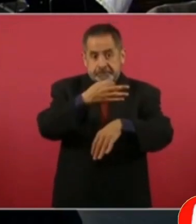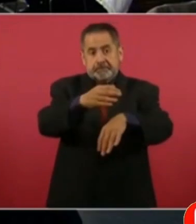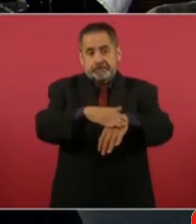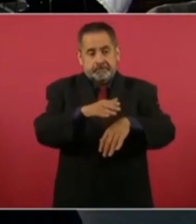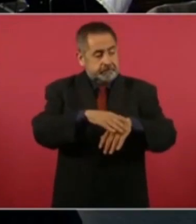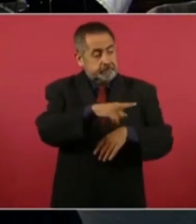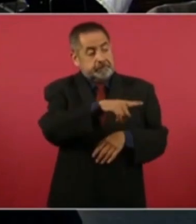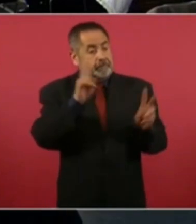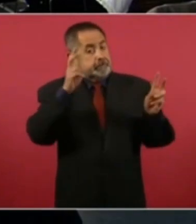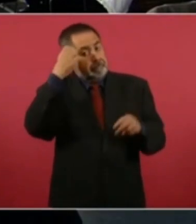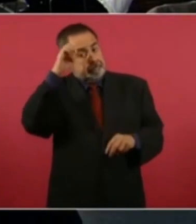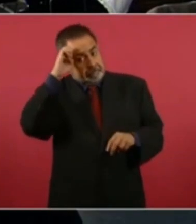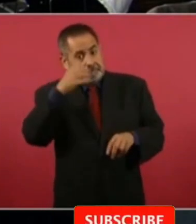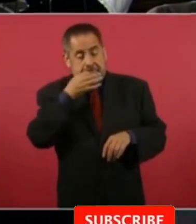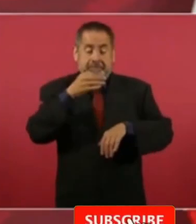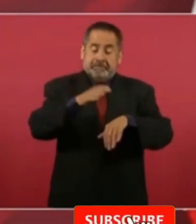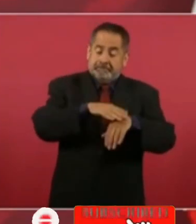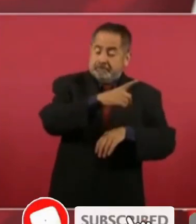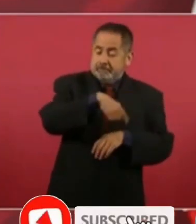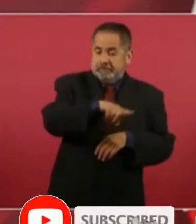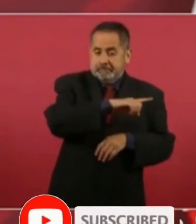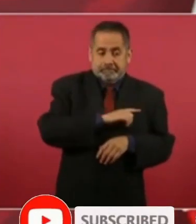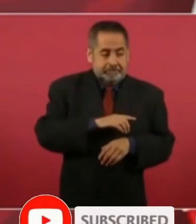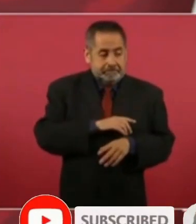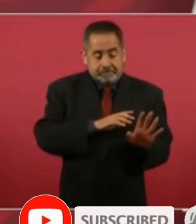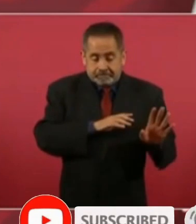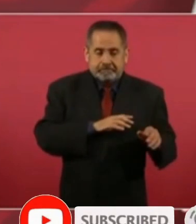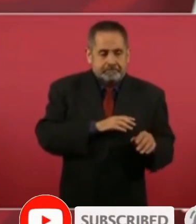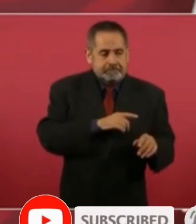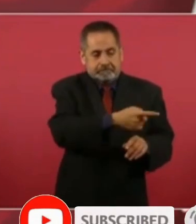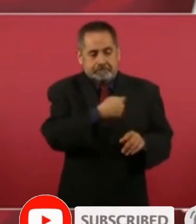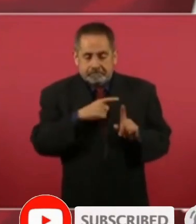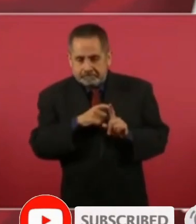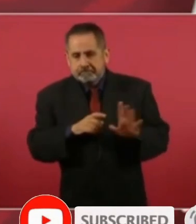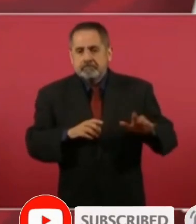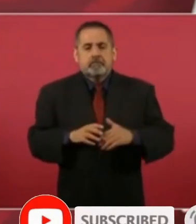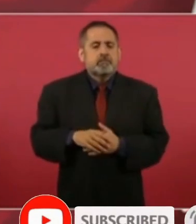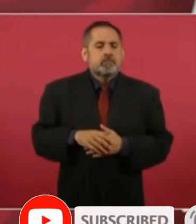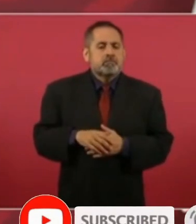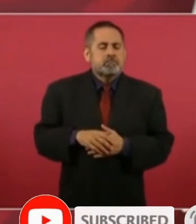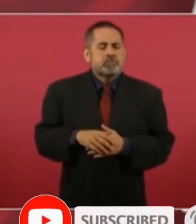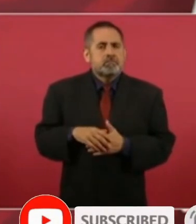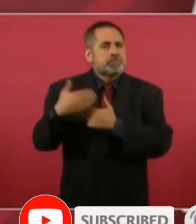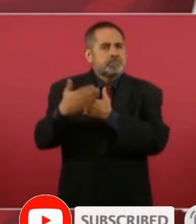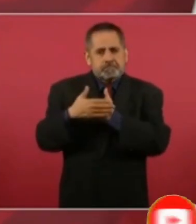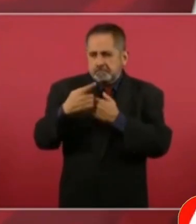expertos y a nuestros críticos. Vamos al análisis